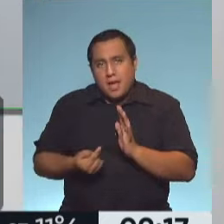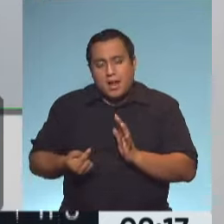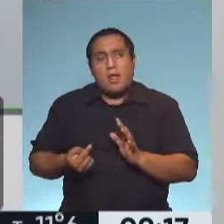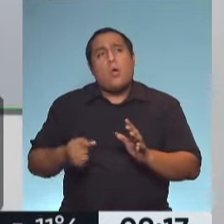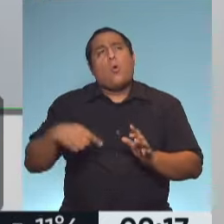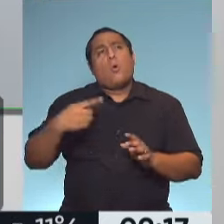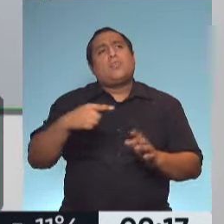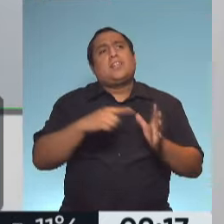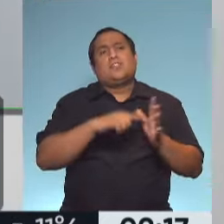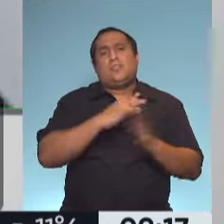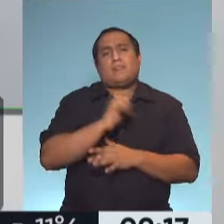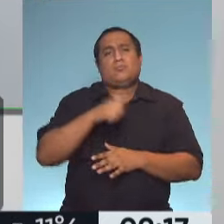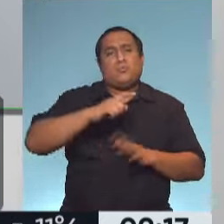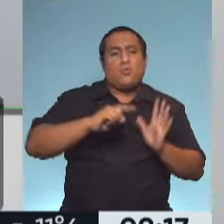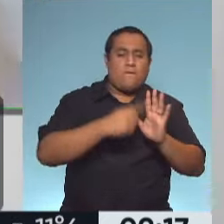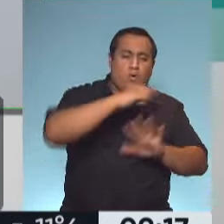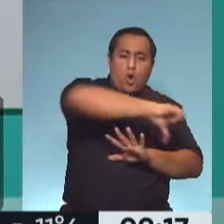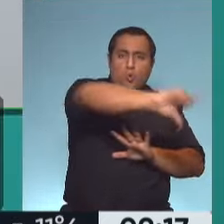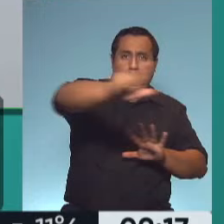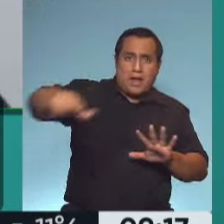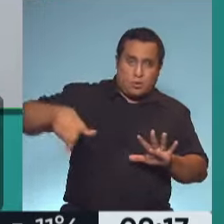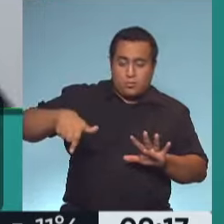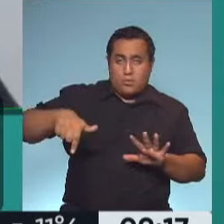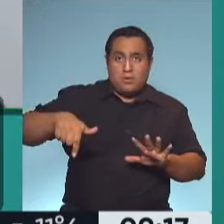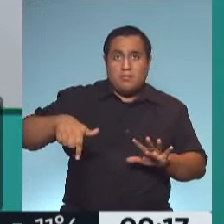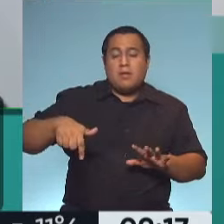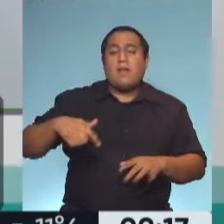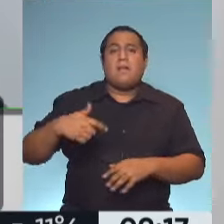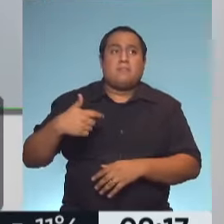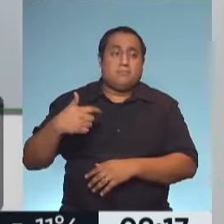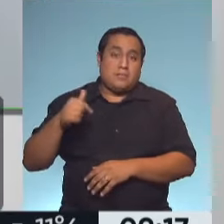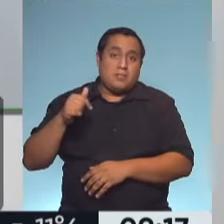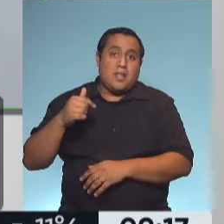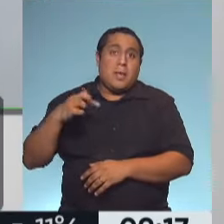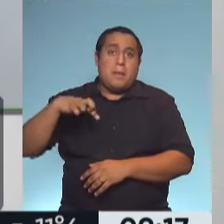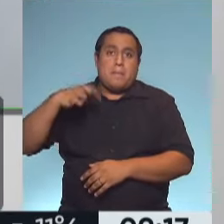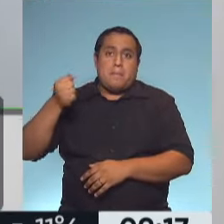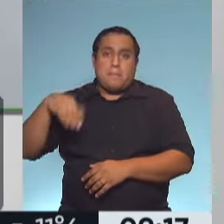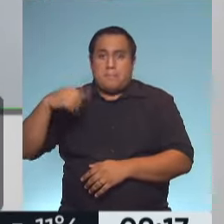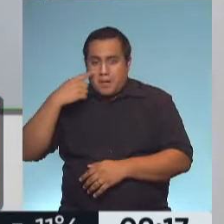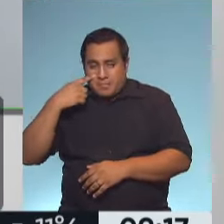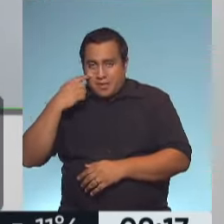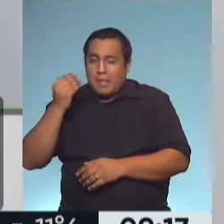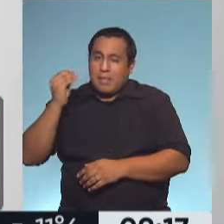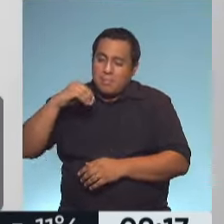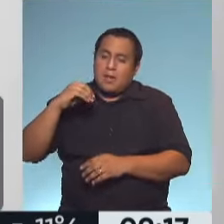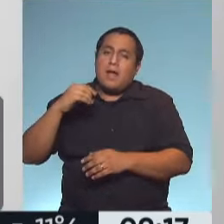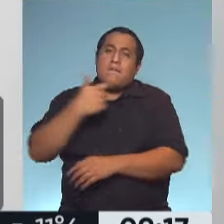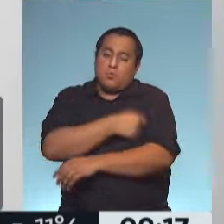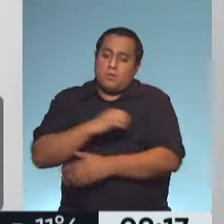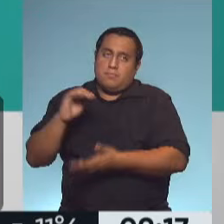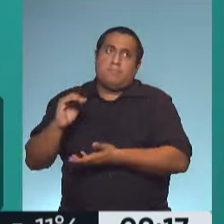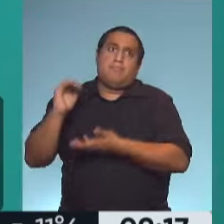algunas ciudades del conurbano. El PAMI agrega un suplemento de vacunas a la distribución convencional y, bueno, con el recurso.